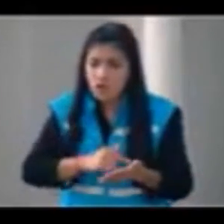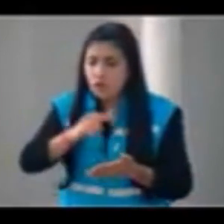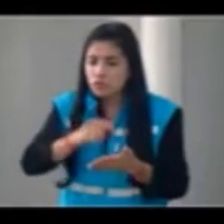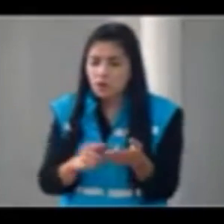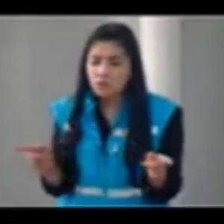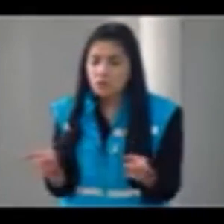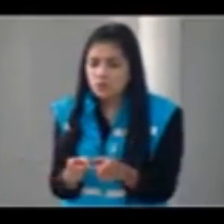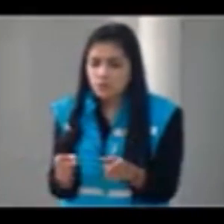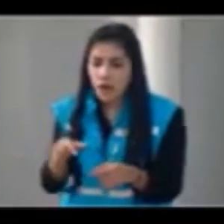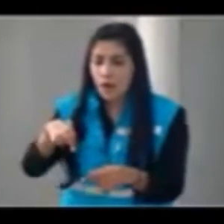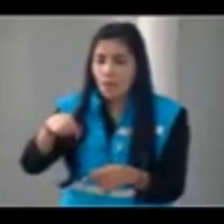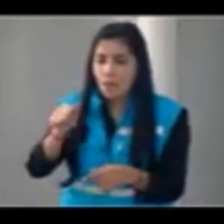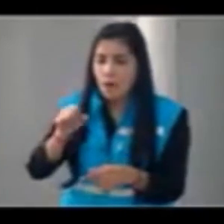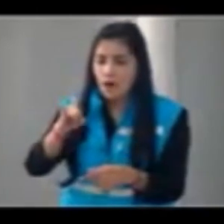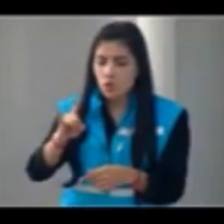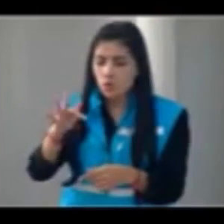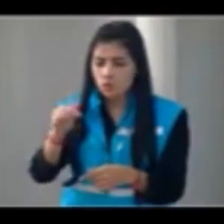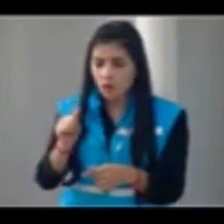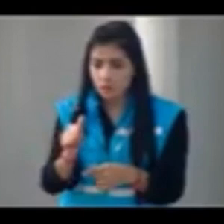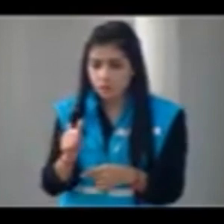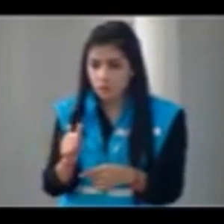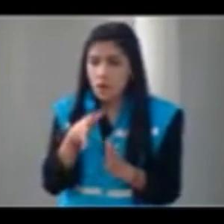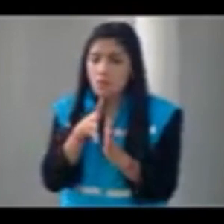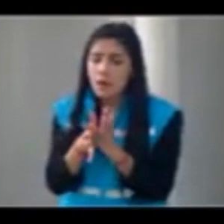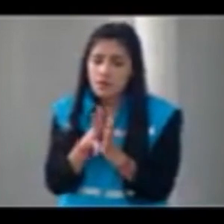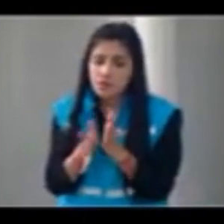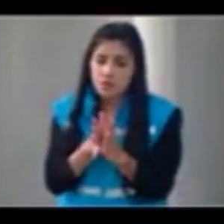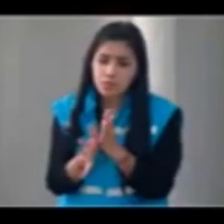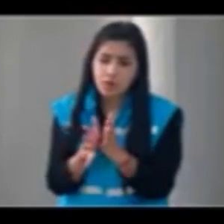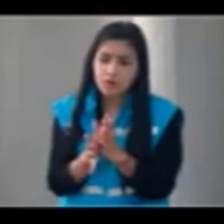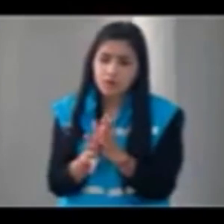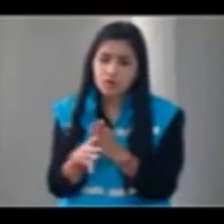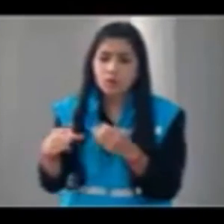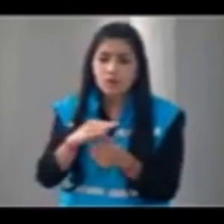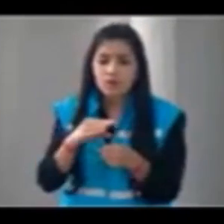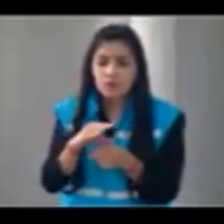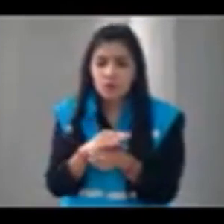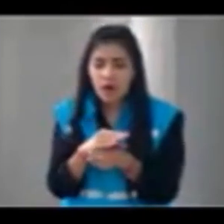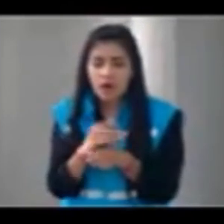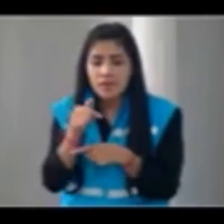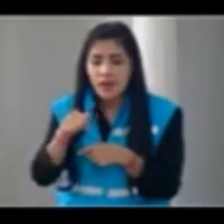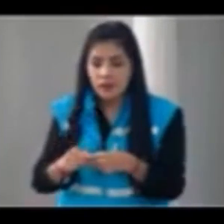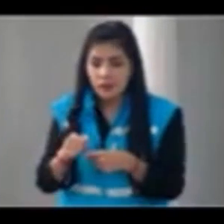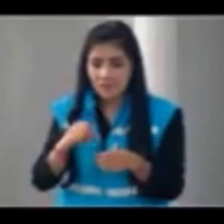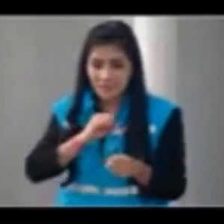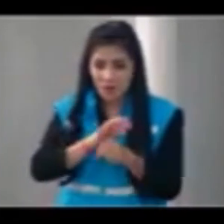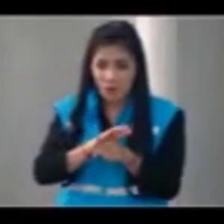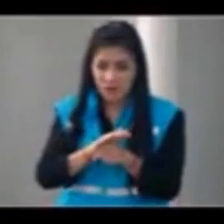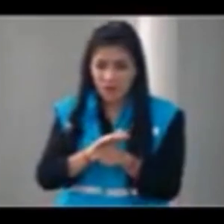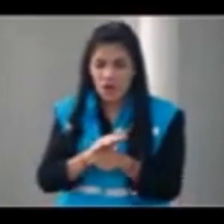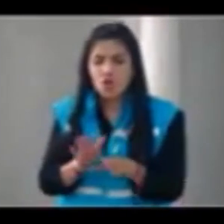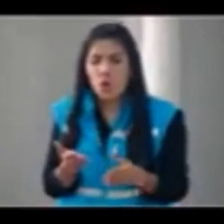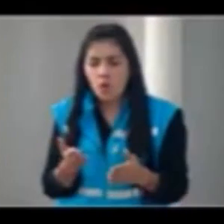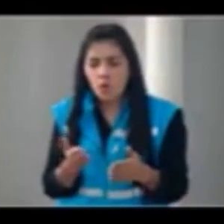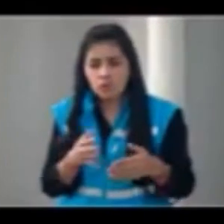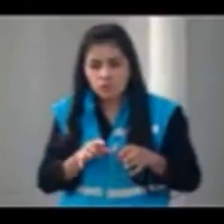el derecho a hacerlo para promover especialmente información, me imagino, en este momento relacionada con el tema del COVID. Sin embargo, hay dos grandes inconvenientes, el